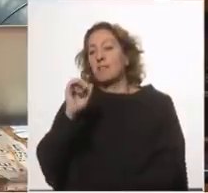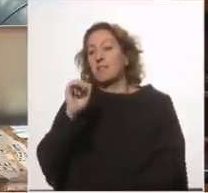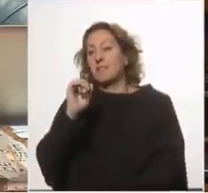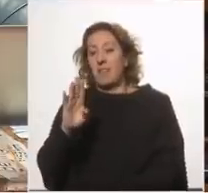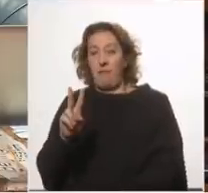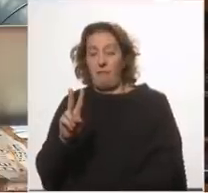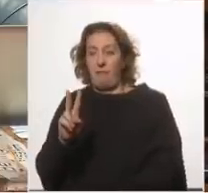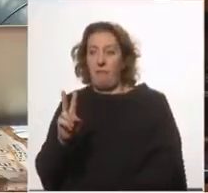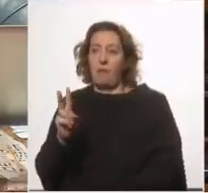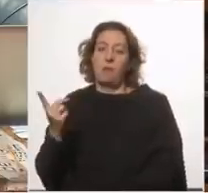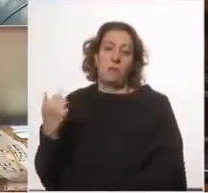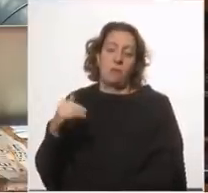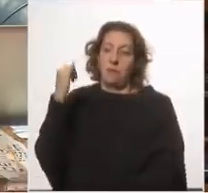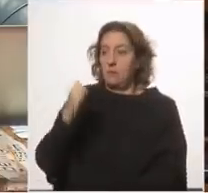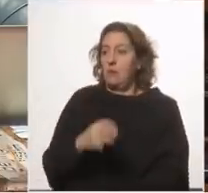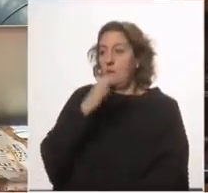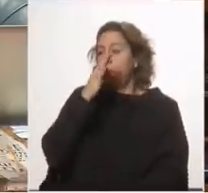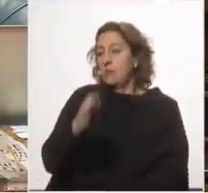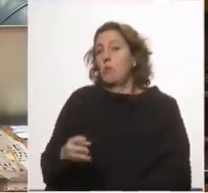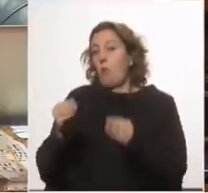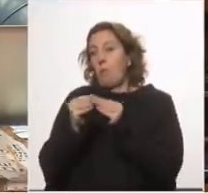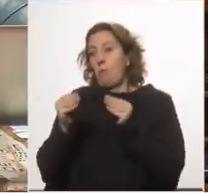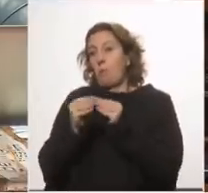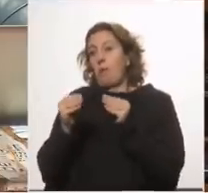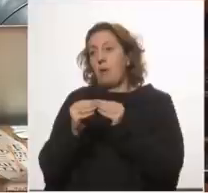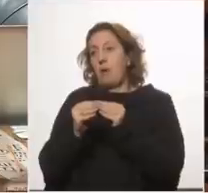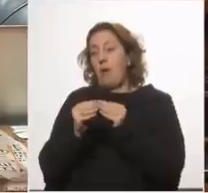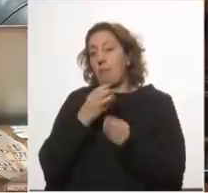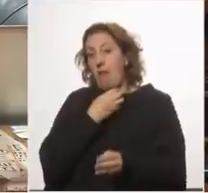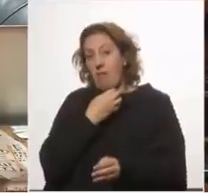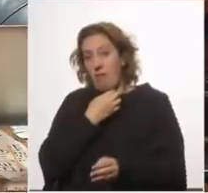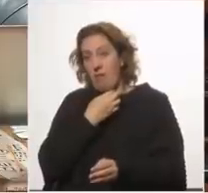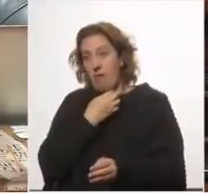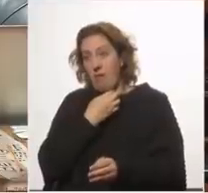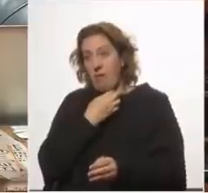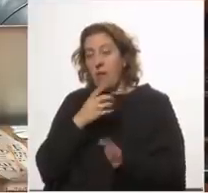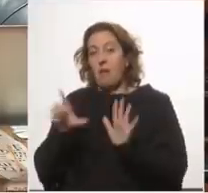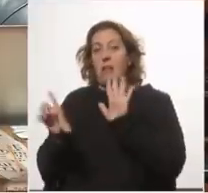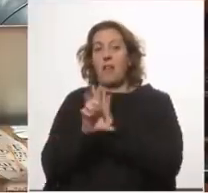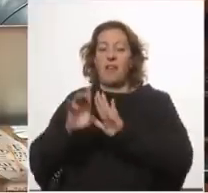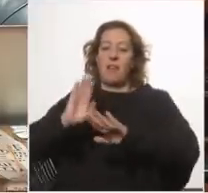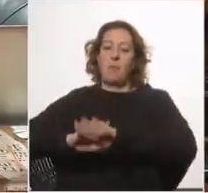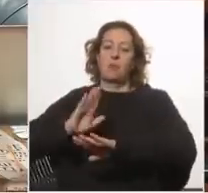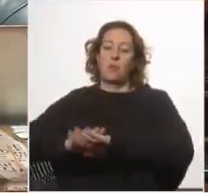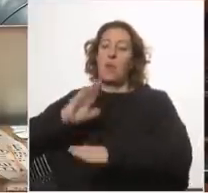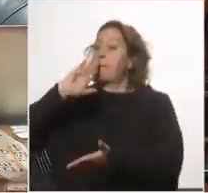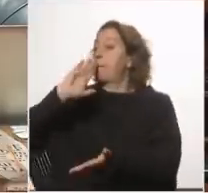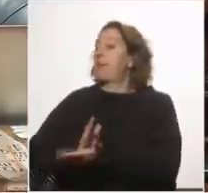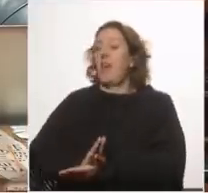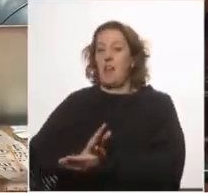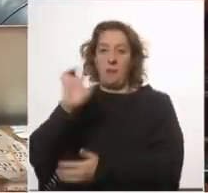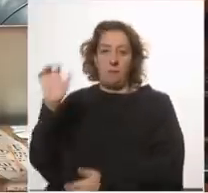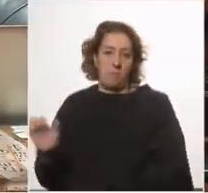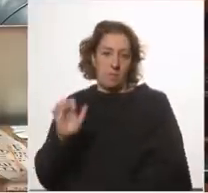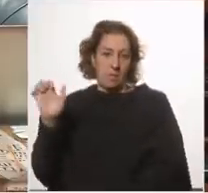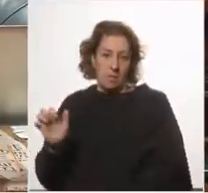seguramente lo dirá mi compañero de bancada Oscar Andrade de la Ley de Responsabilidad Penal Empresarial si hubo una